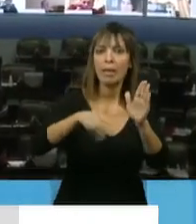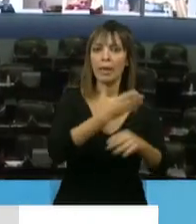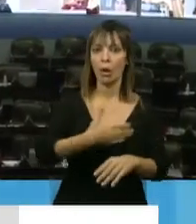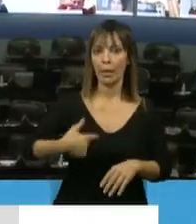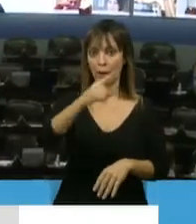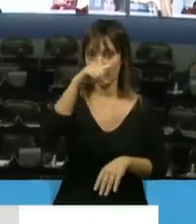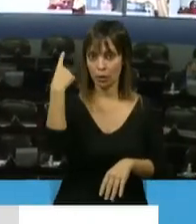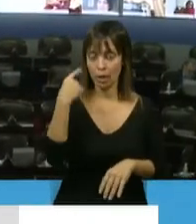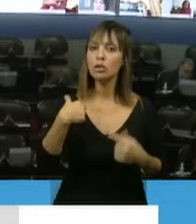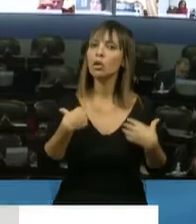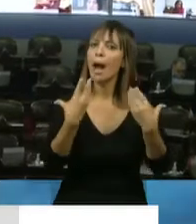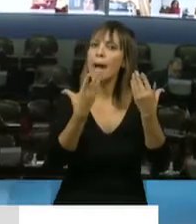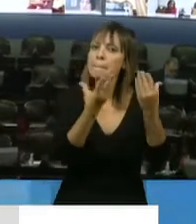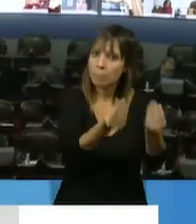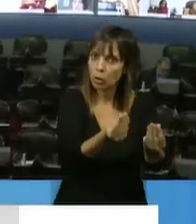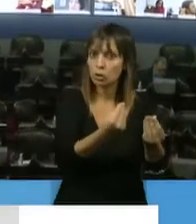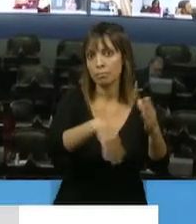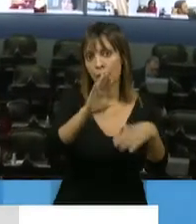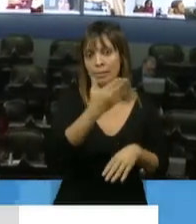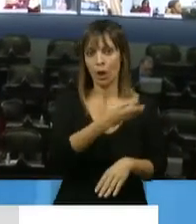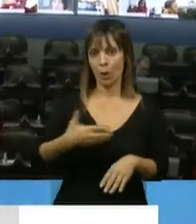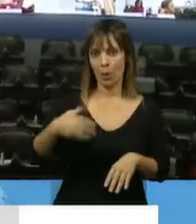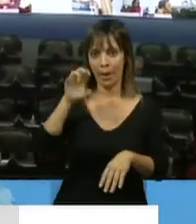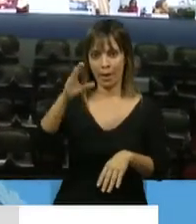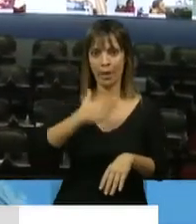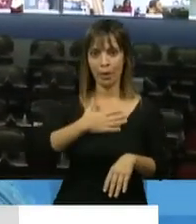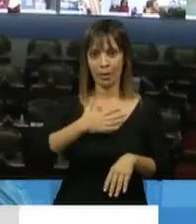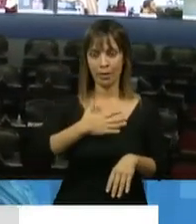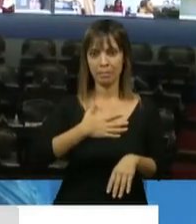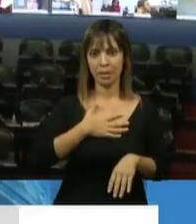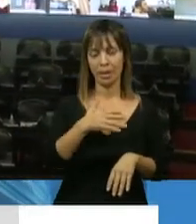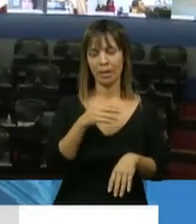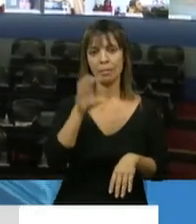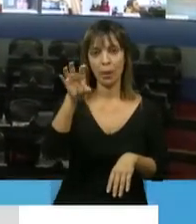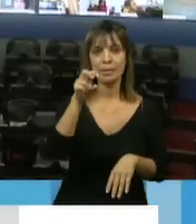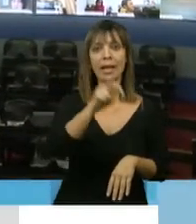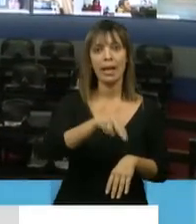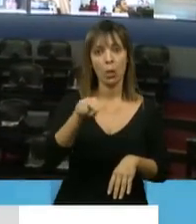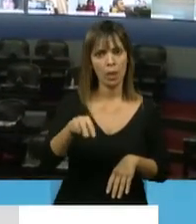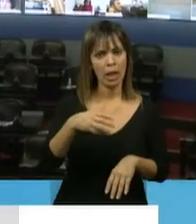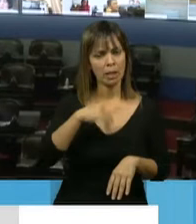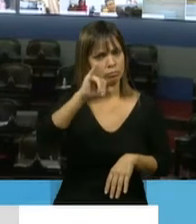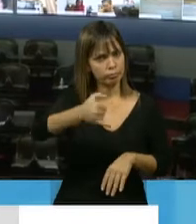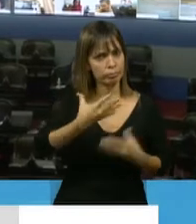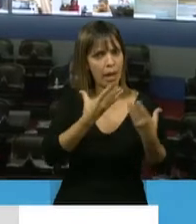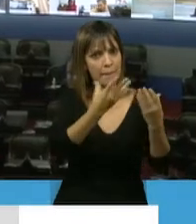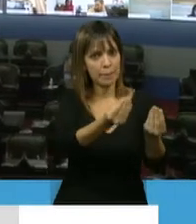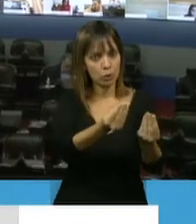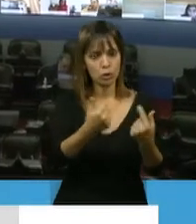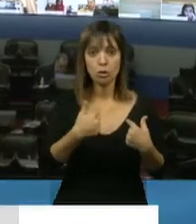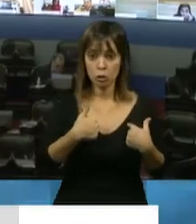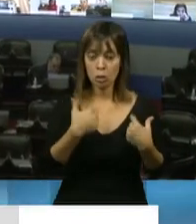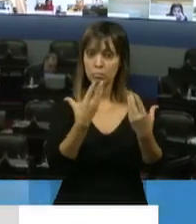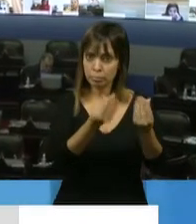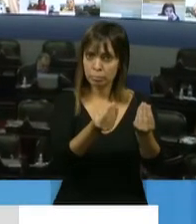acompaño al gobernador de mi provincia en forma incondicional. Sin duda voy a apoyar este proyecto